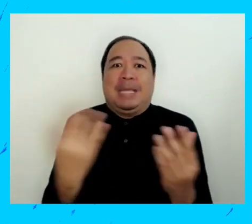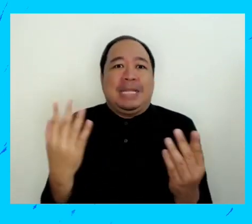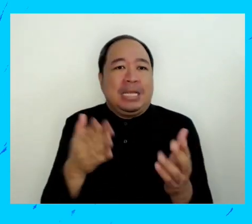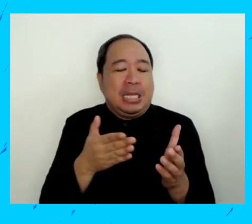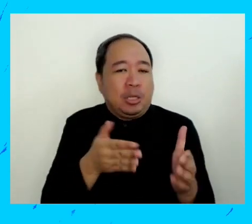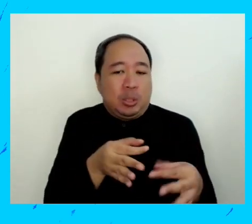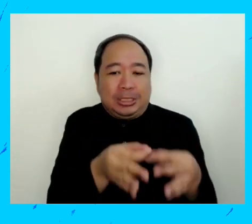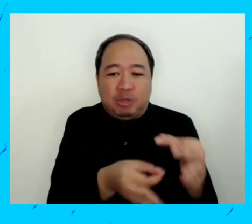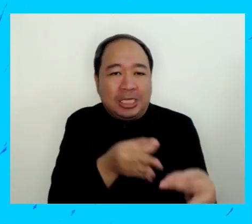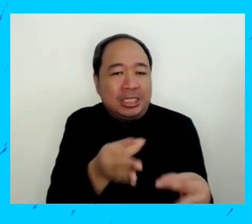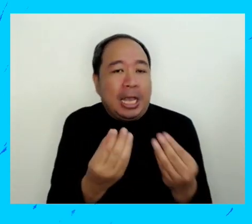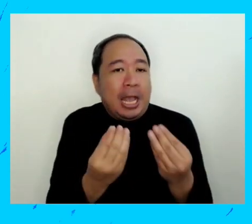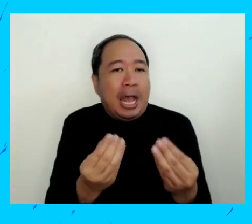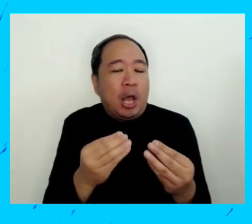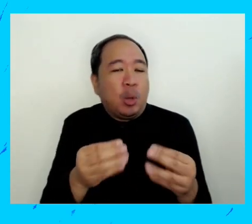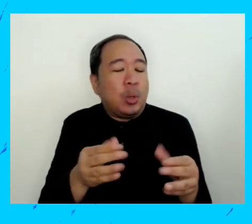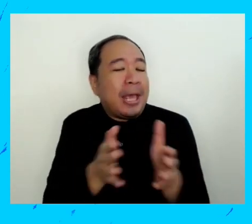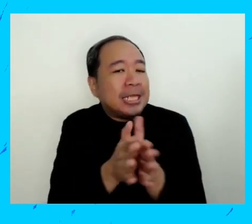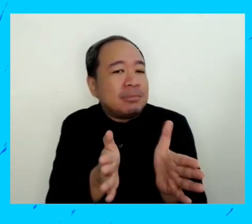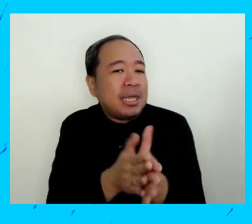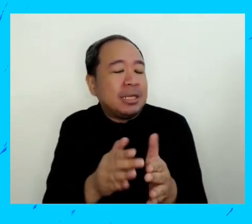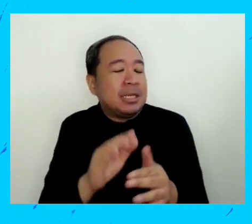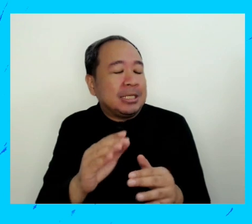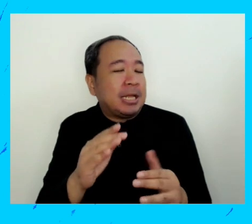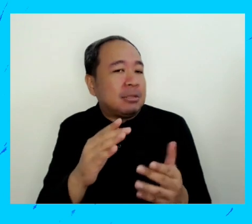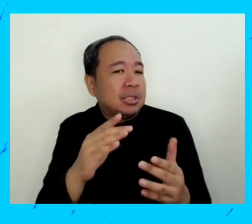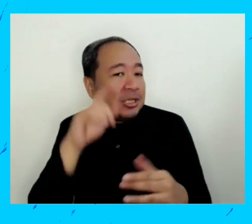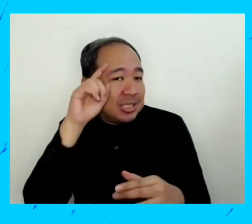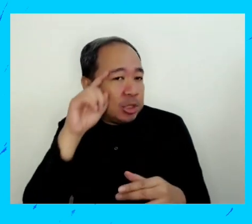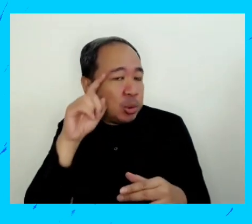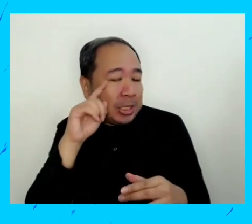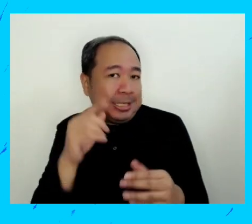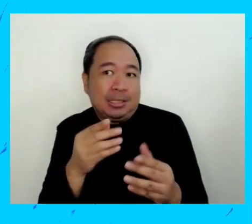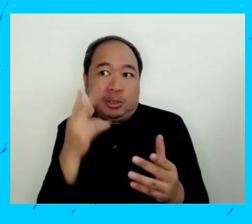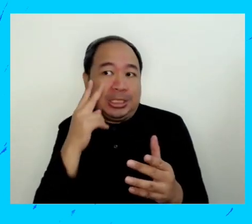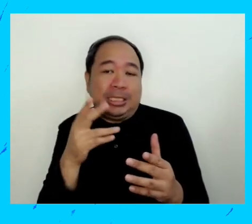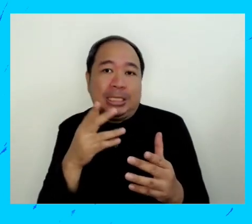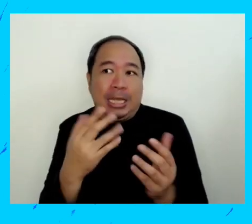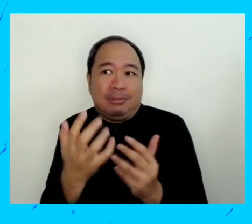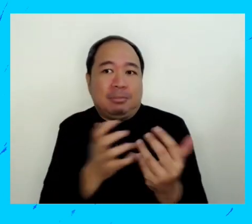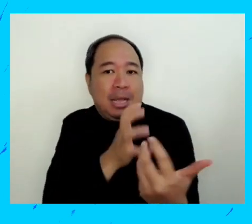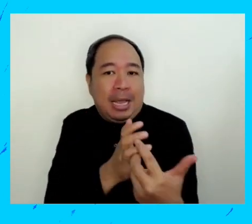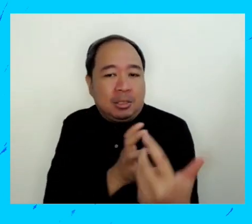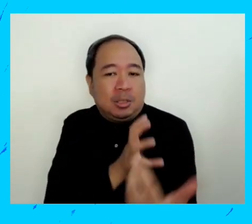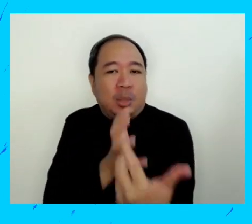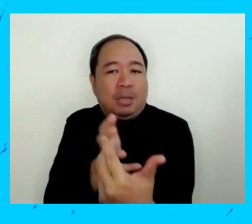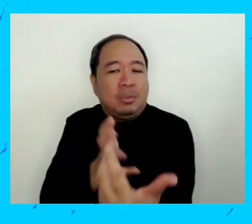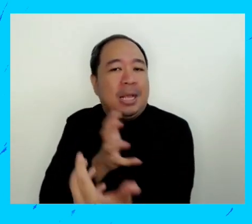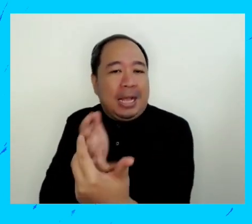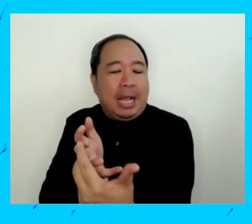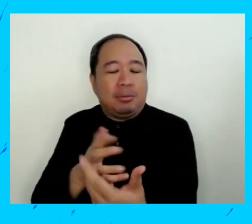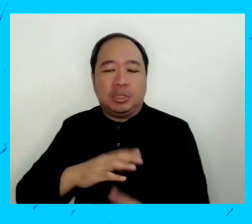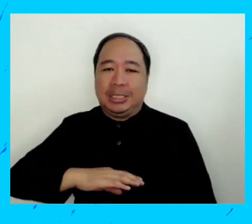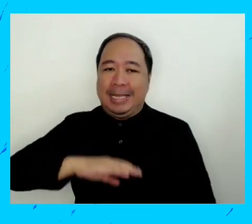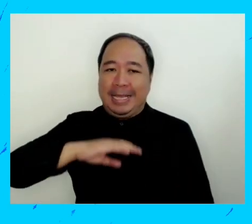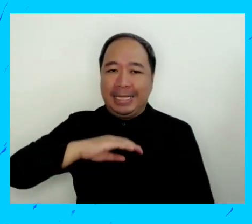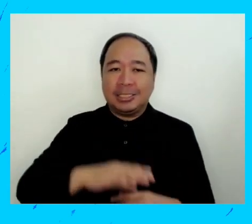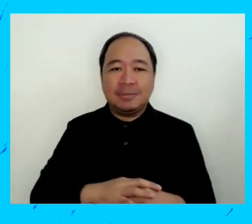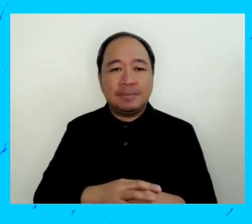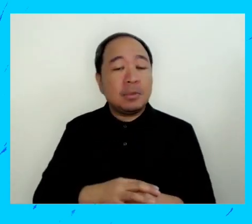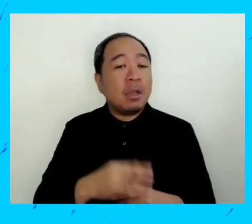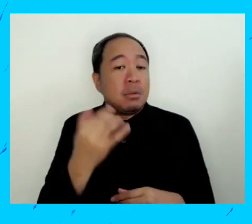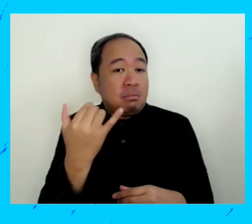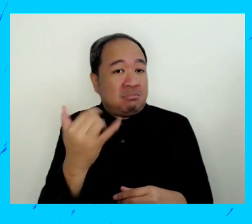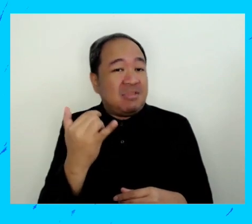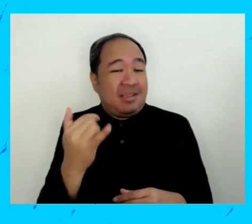es lo que pasa. Hay muchas formas de abordar la seguridad de forma completa y tenemos que